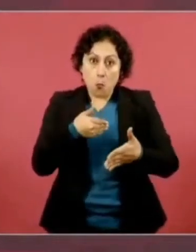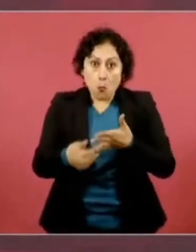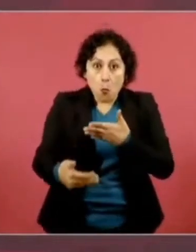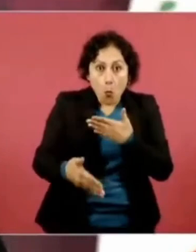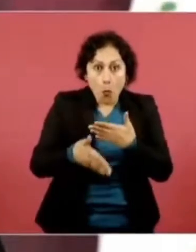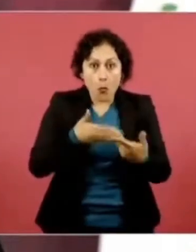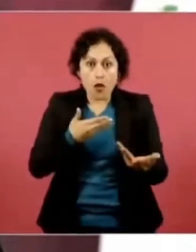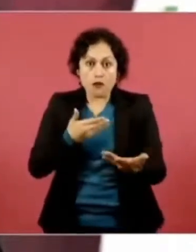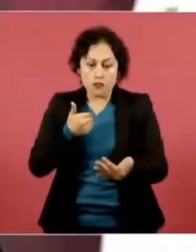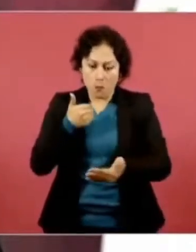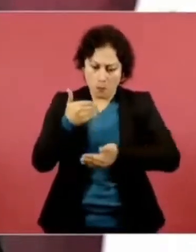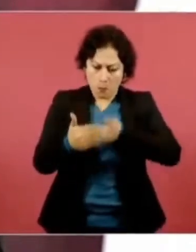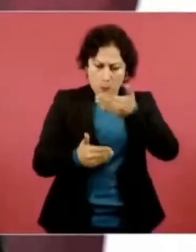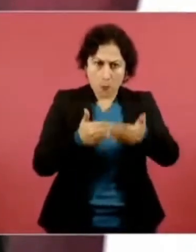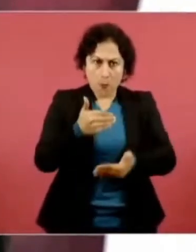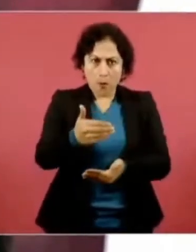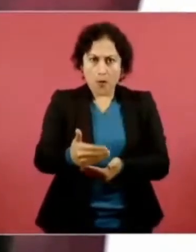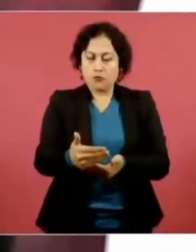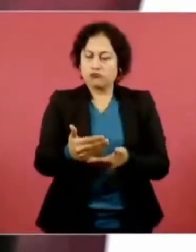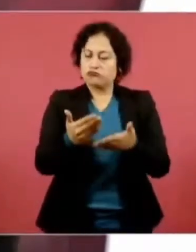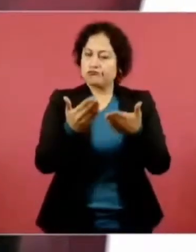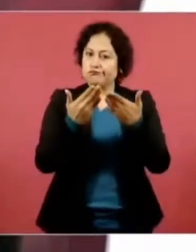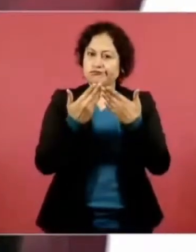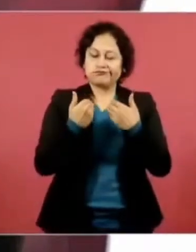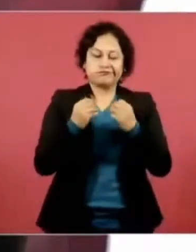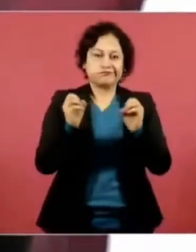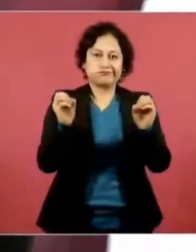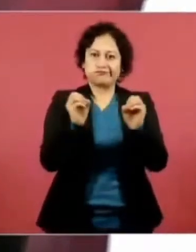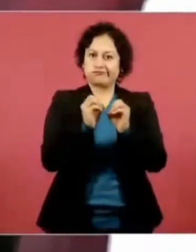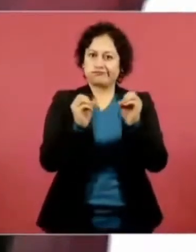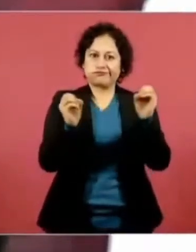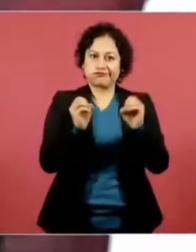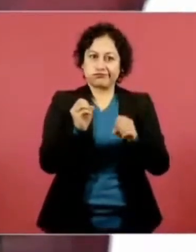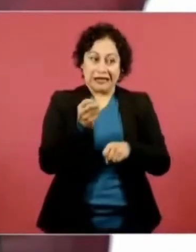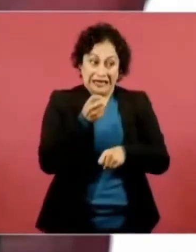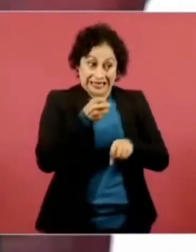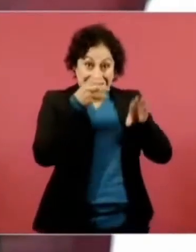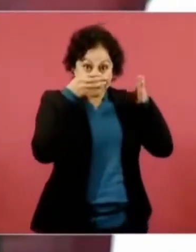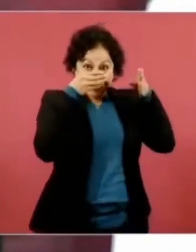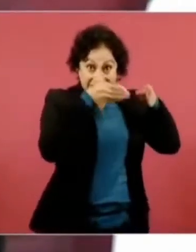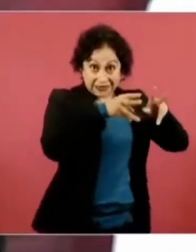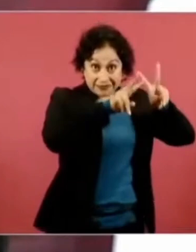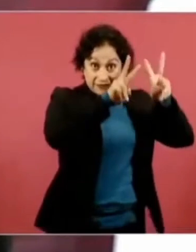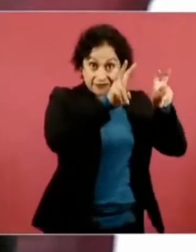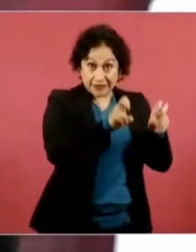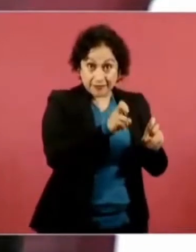importantes en lo que tiene que ver con la comunicación.